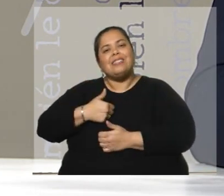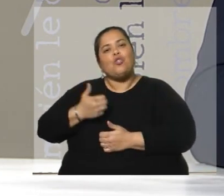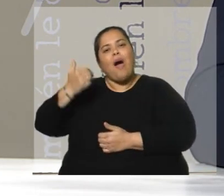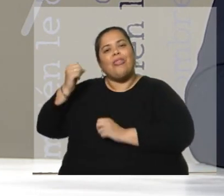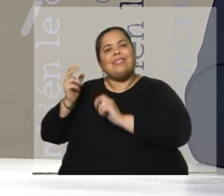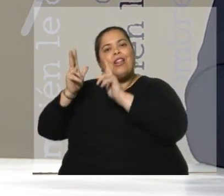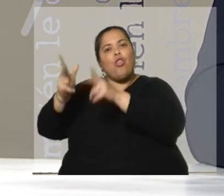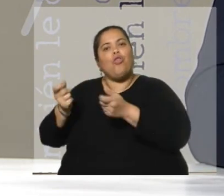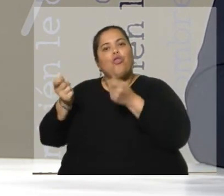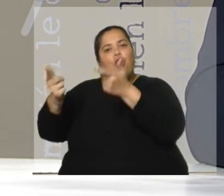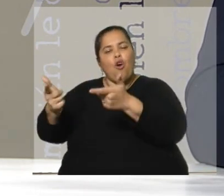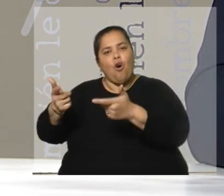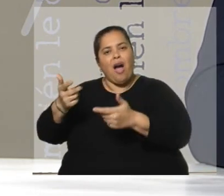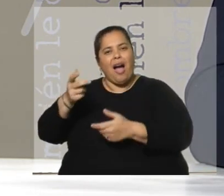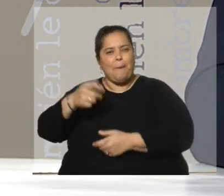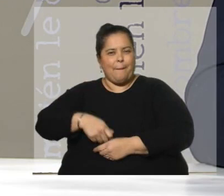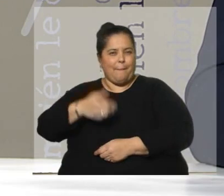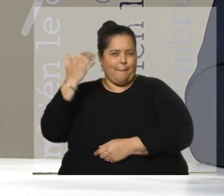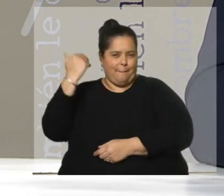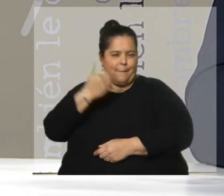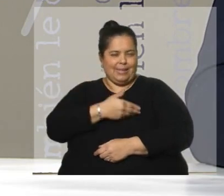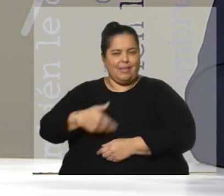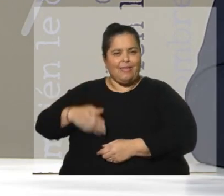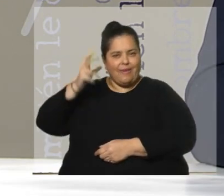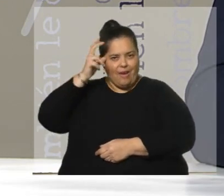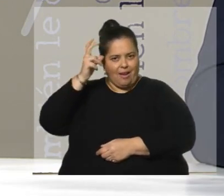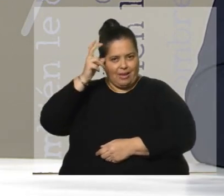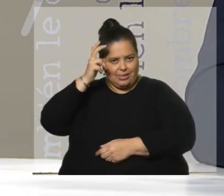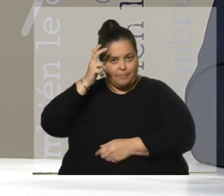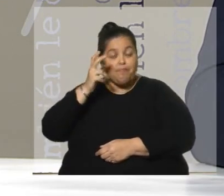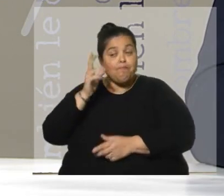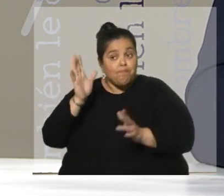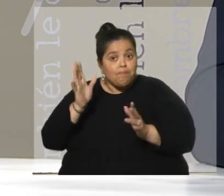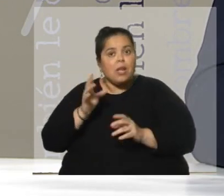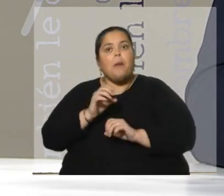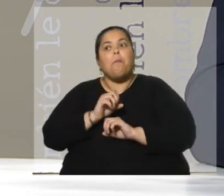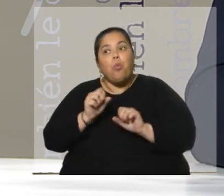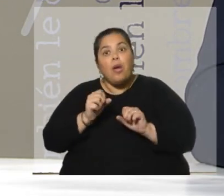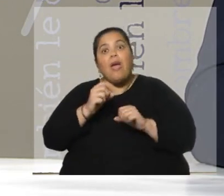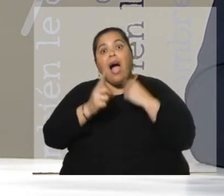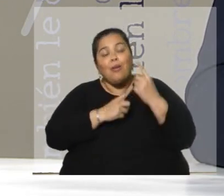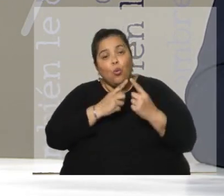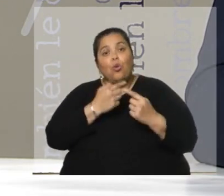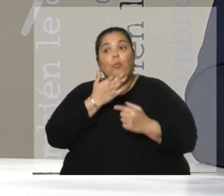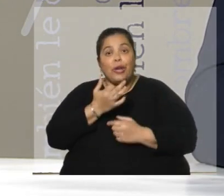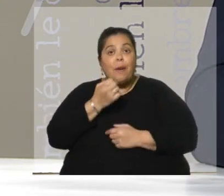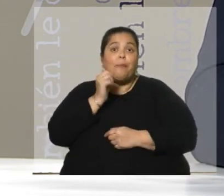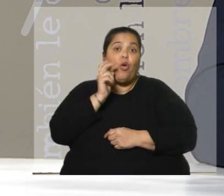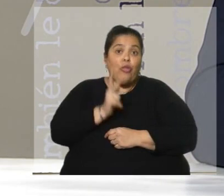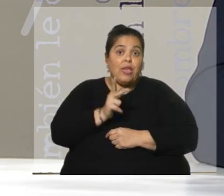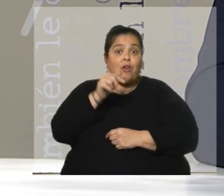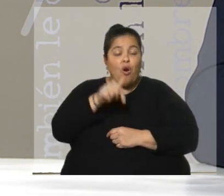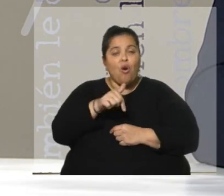puede tener cosas ciertas y cosas erradas, por ejemplo el plan Zanahoria es uno de los temas que se replantea, López Más lo dijo acá,